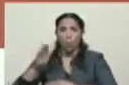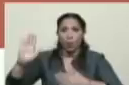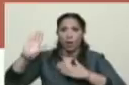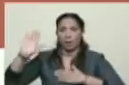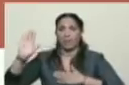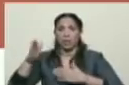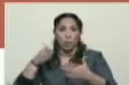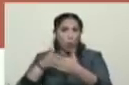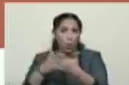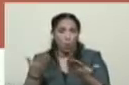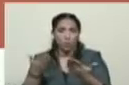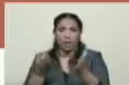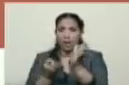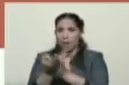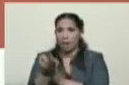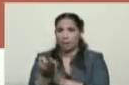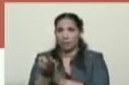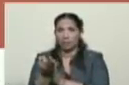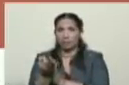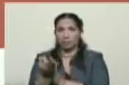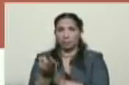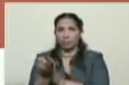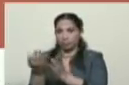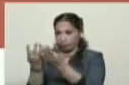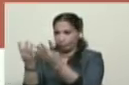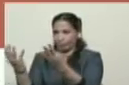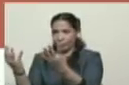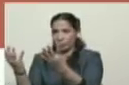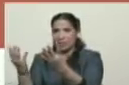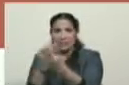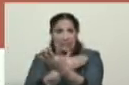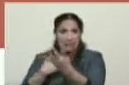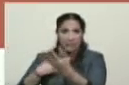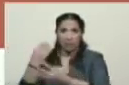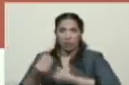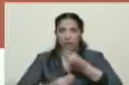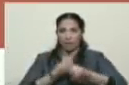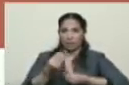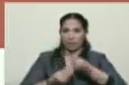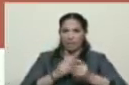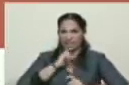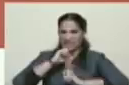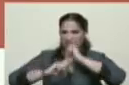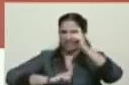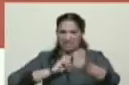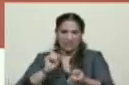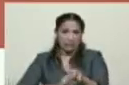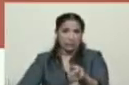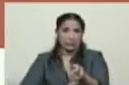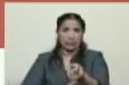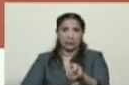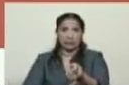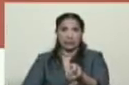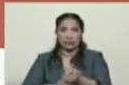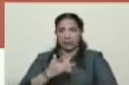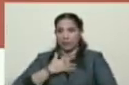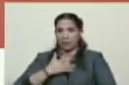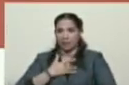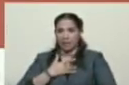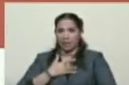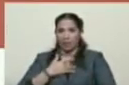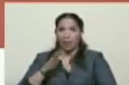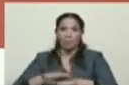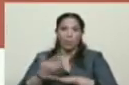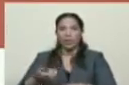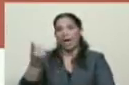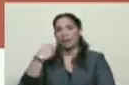su lealtad y perpetraron, en la rabia que sintieron porque fracasaron sus planes el